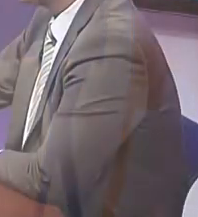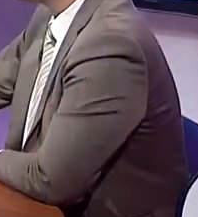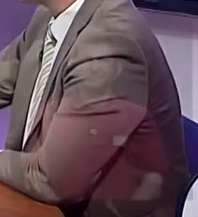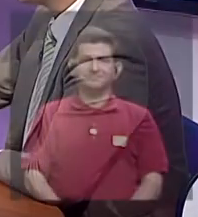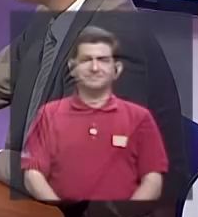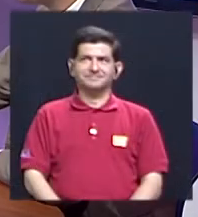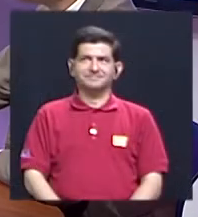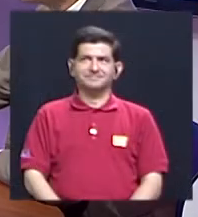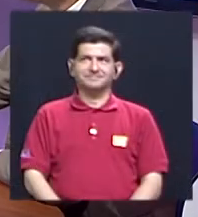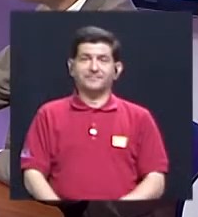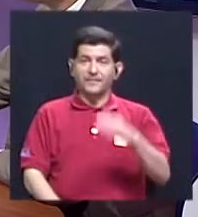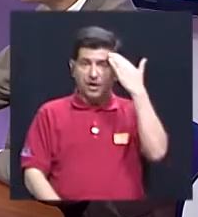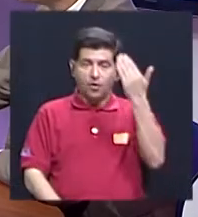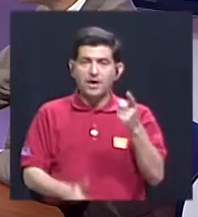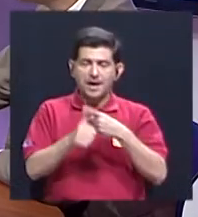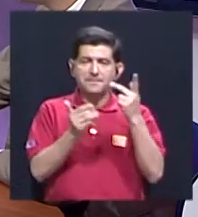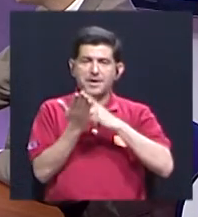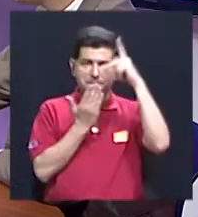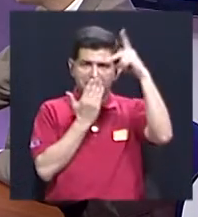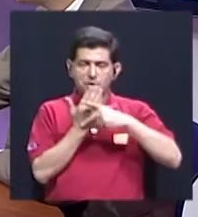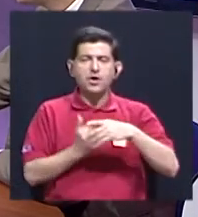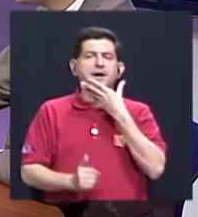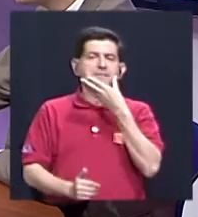I'll you time.